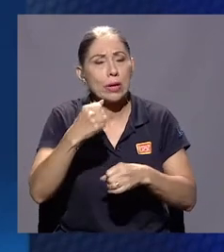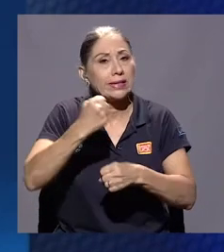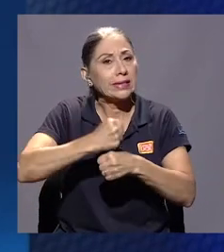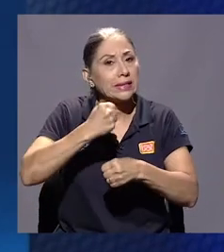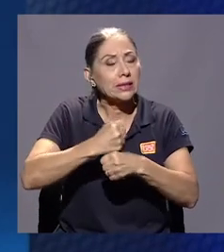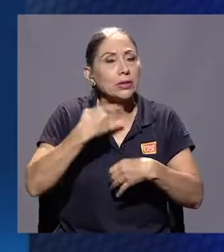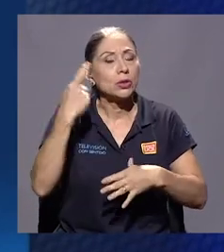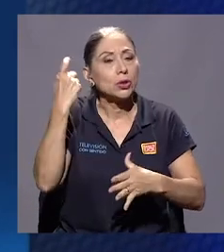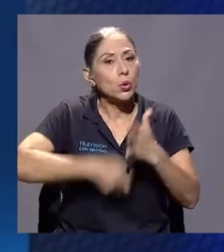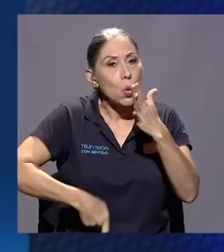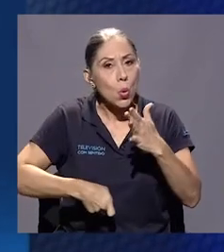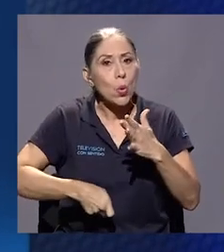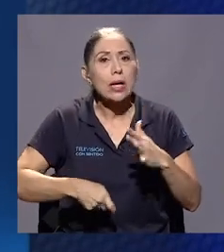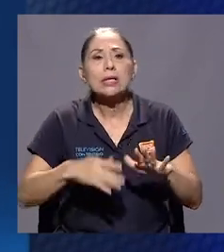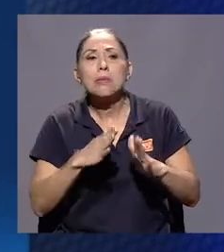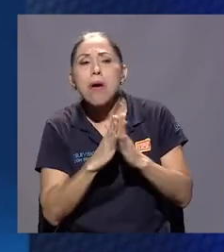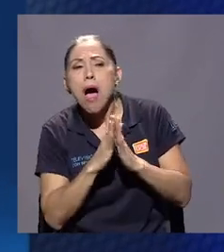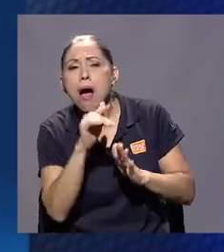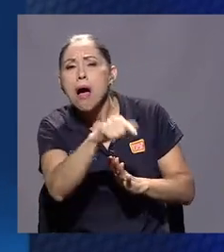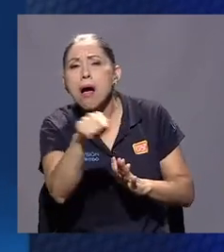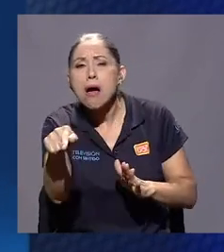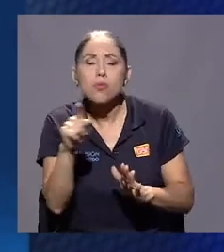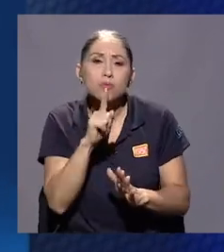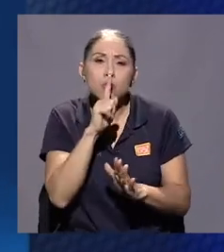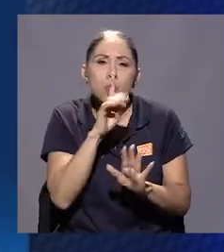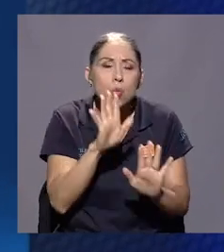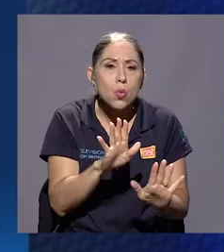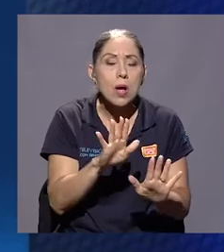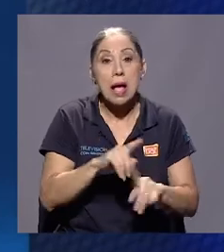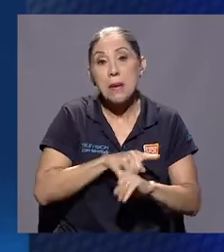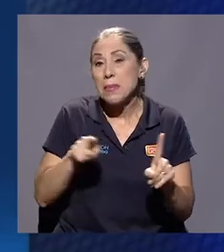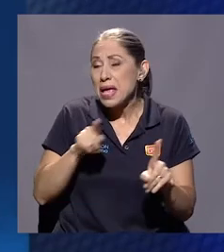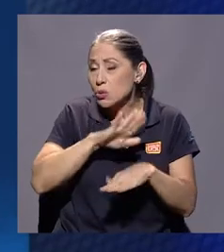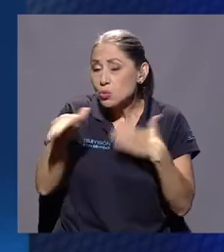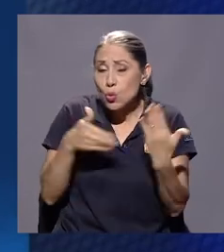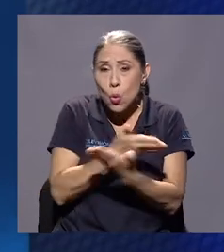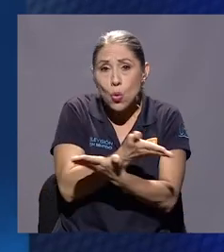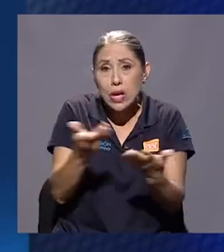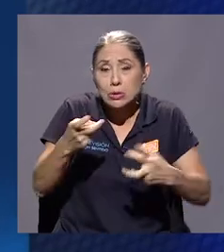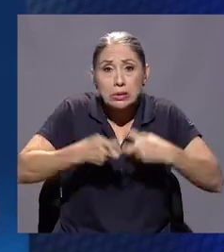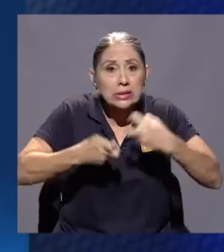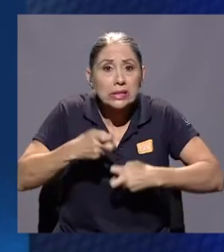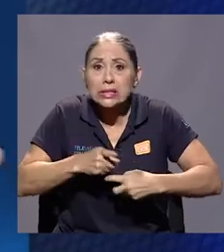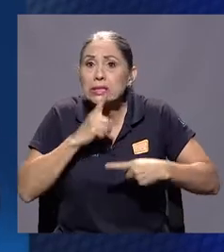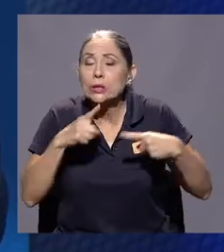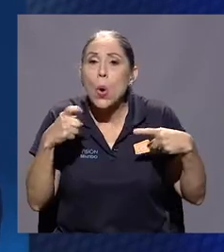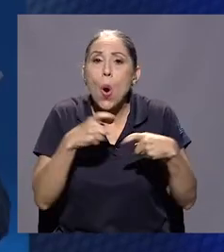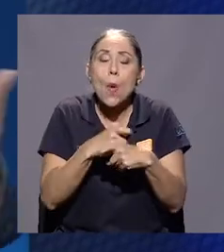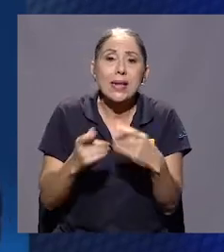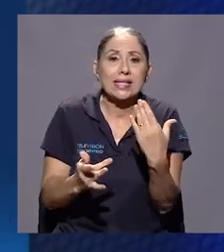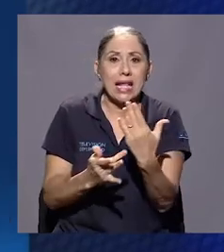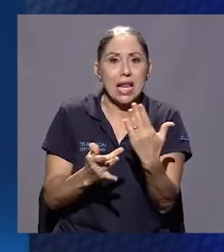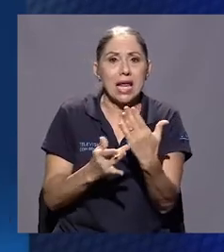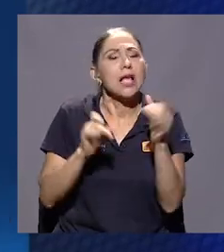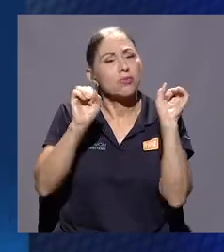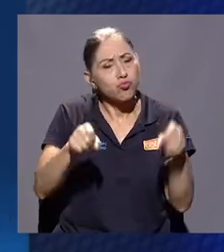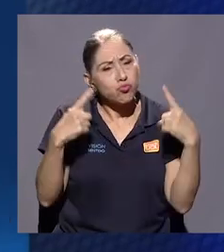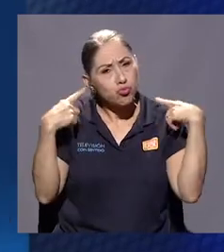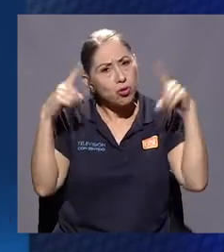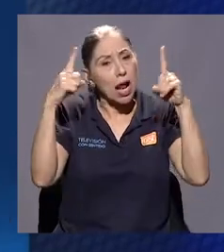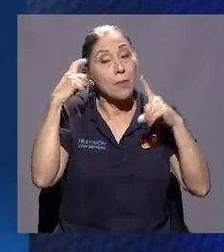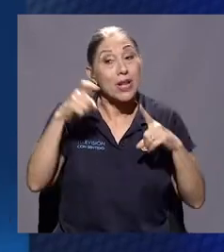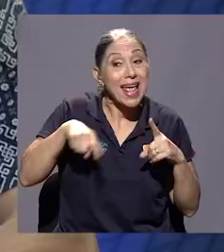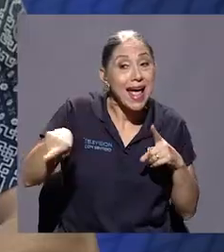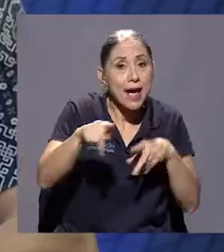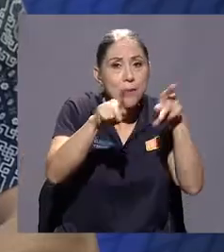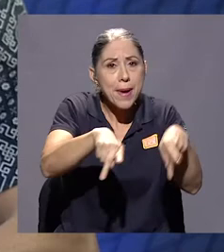tener que pedir también que hiciera silencio, etcétera, pero finalmente todas esas complejidades técnicas se hicieron gracias a las que la comunidad se apuntó a